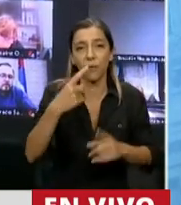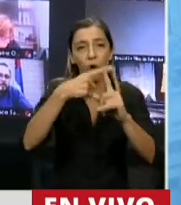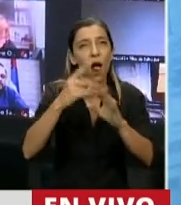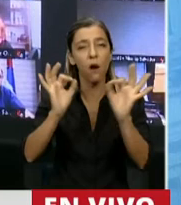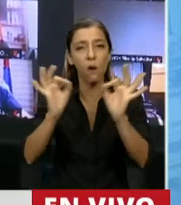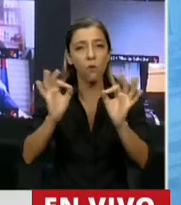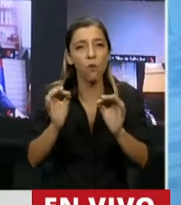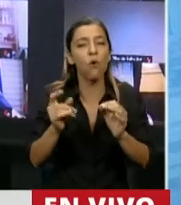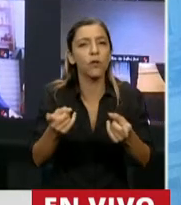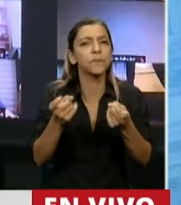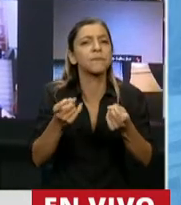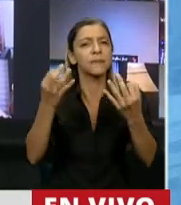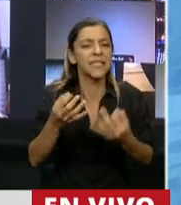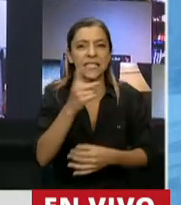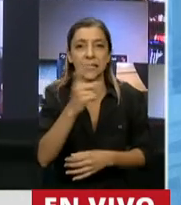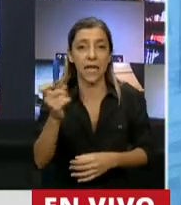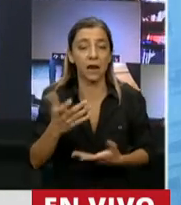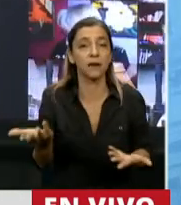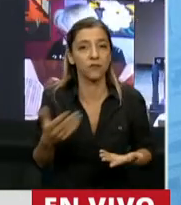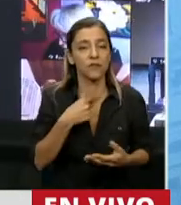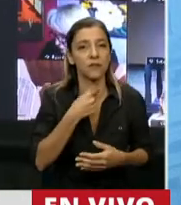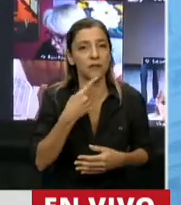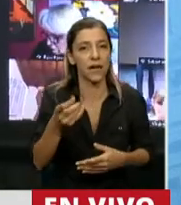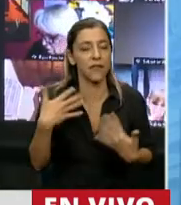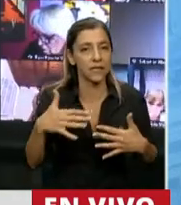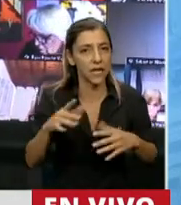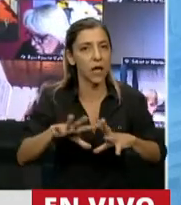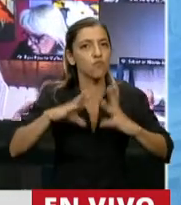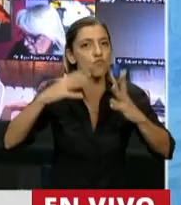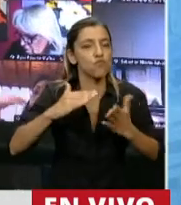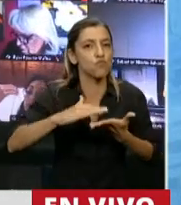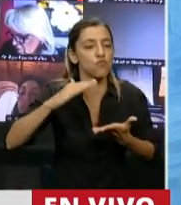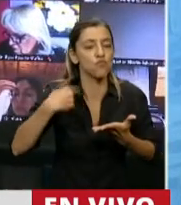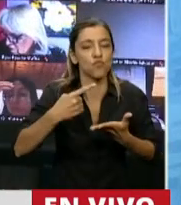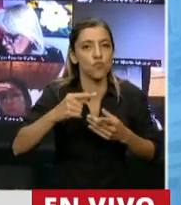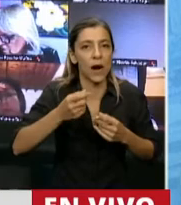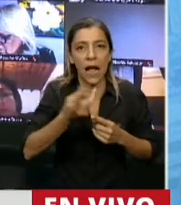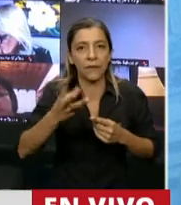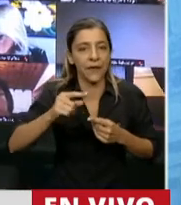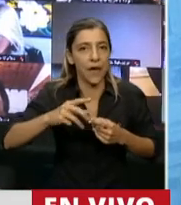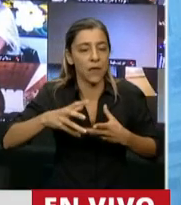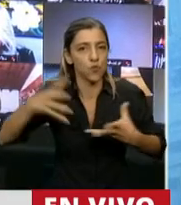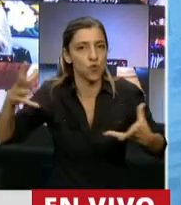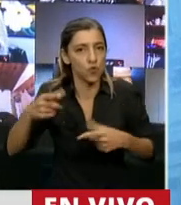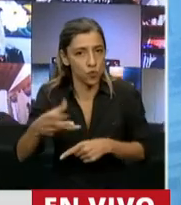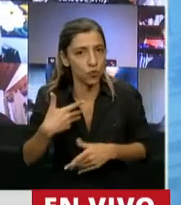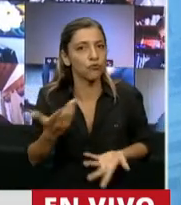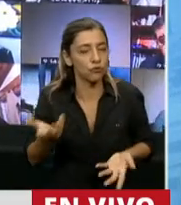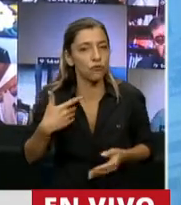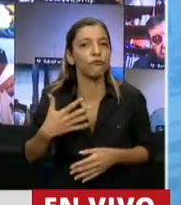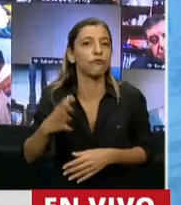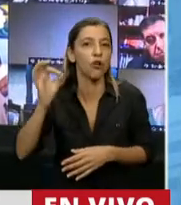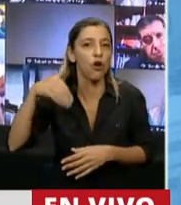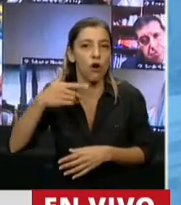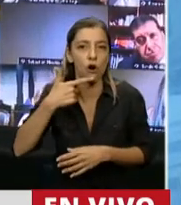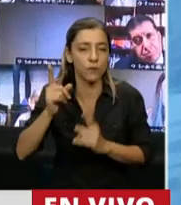100, un 83% más que la región y 6.3 veces más que lo que establece la Organización